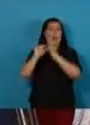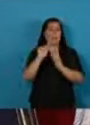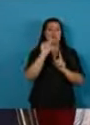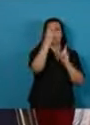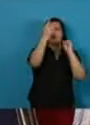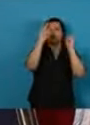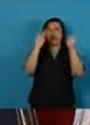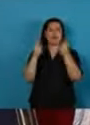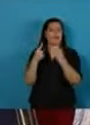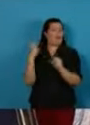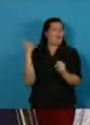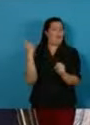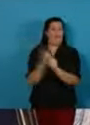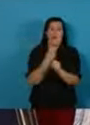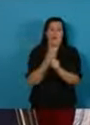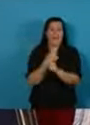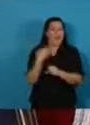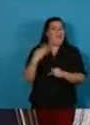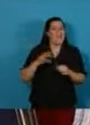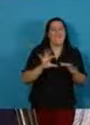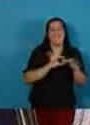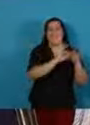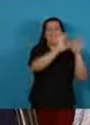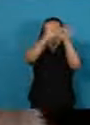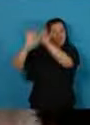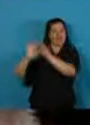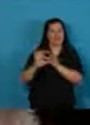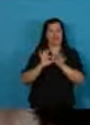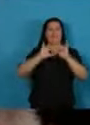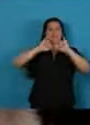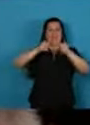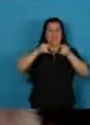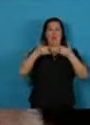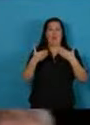continente que no se realice.